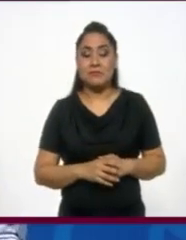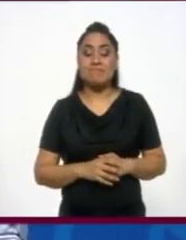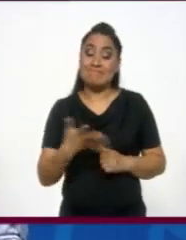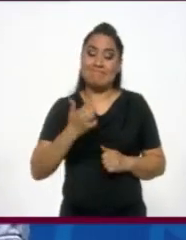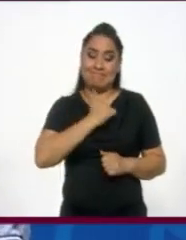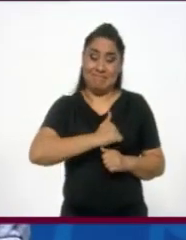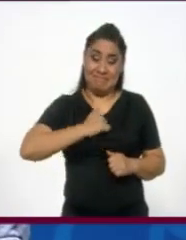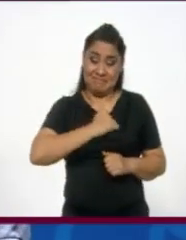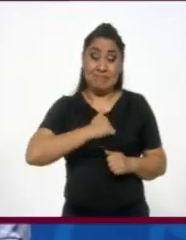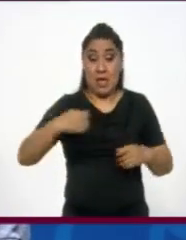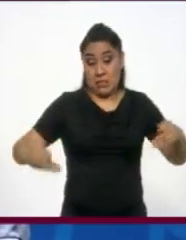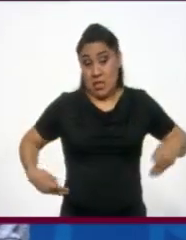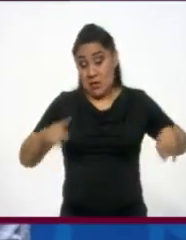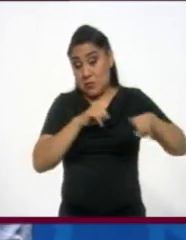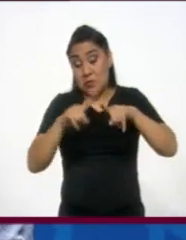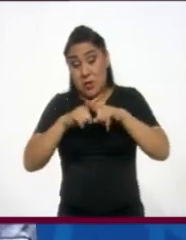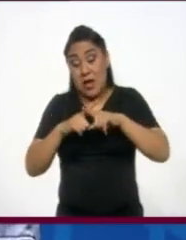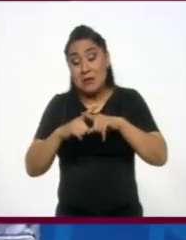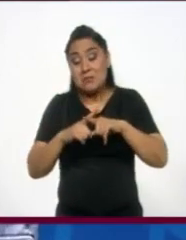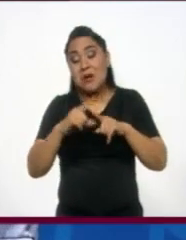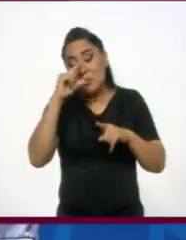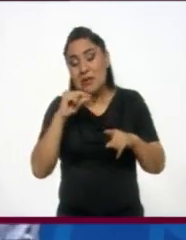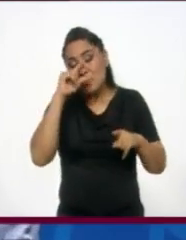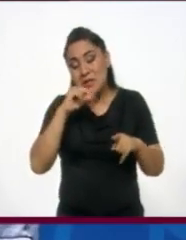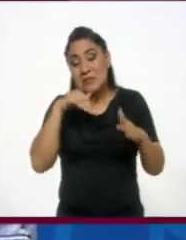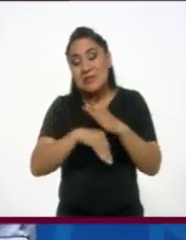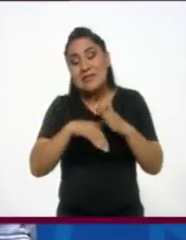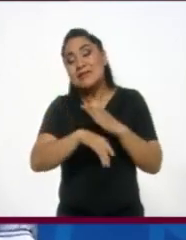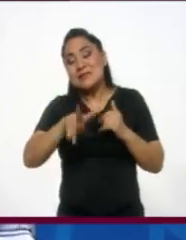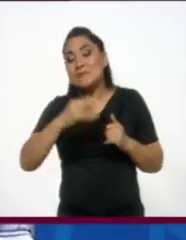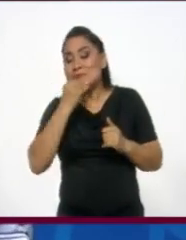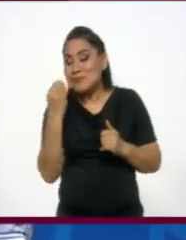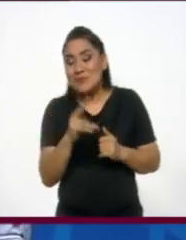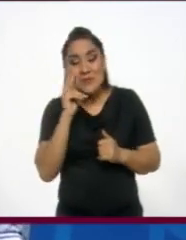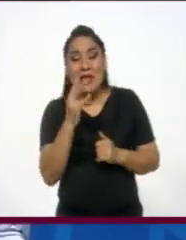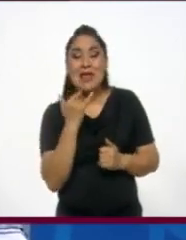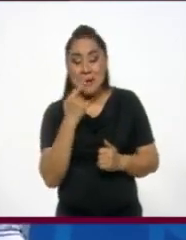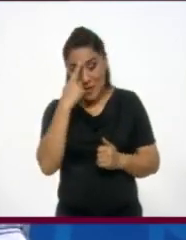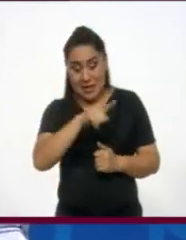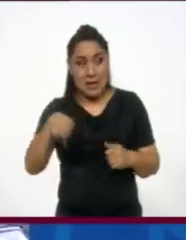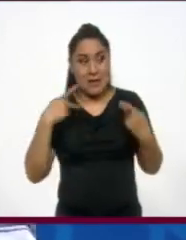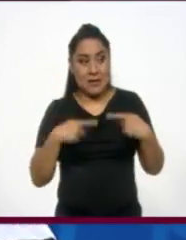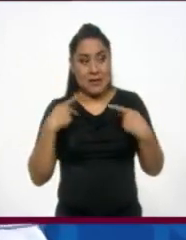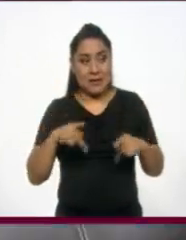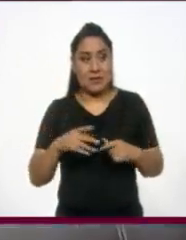Desafortunadamente muchos teatros no han sobrevivido. No han podido crear espectáculos atractivos para mucho público.